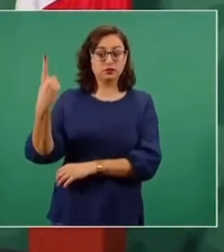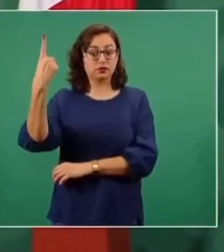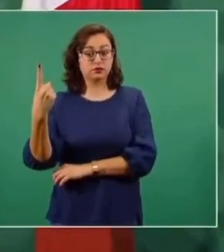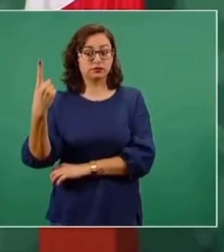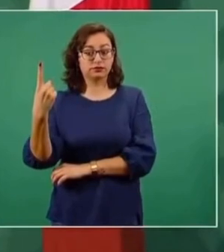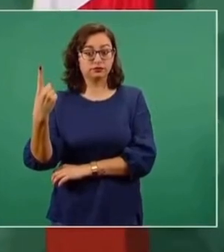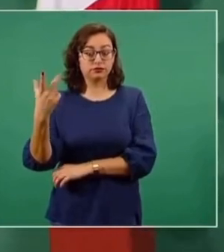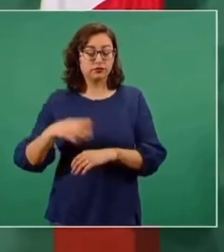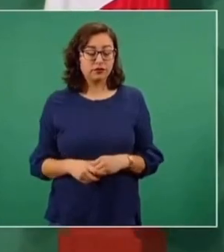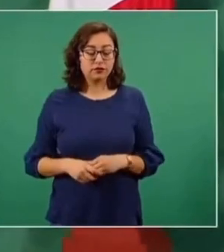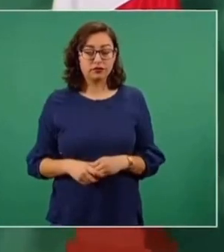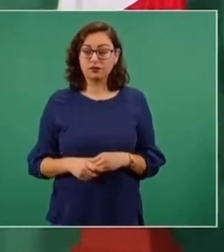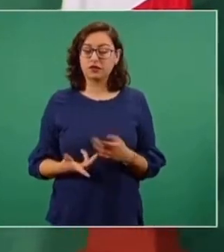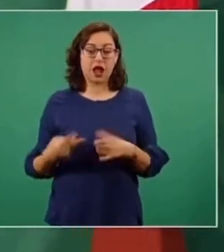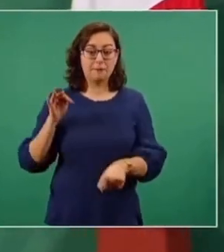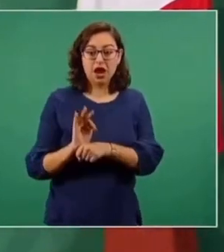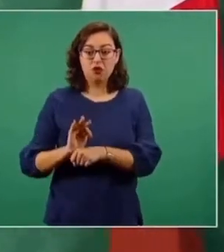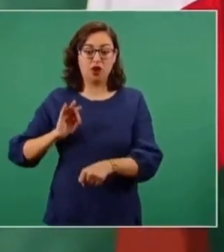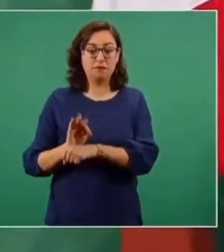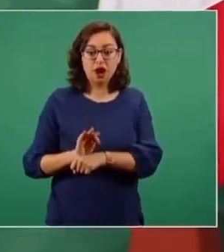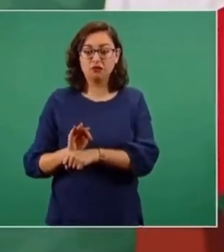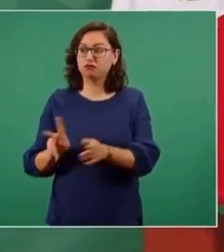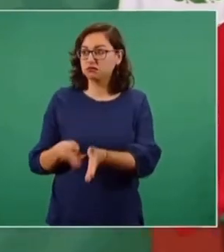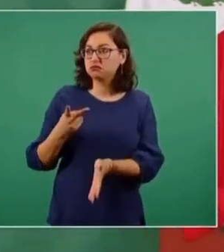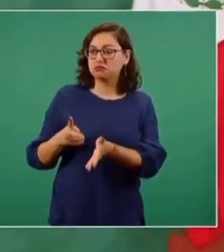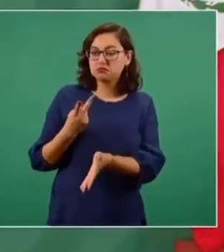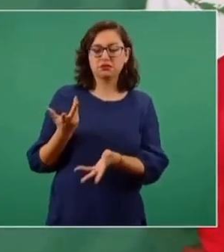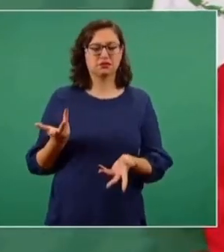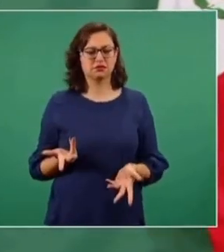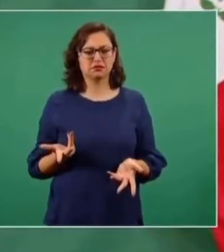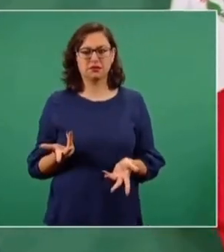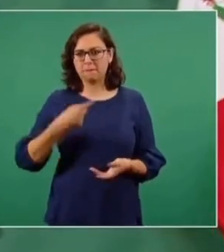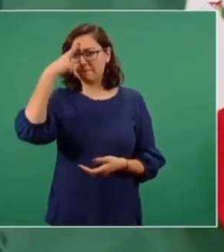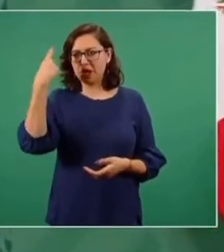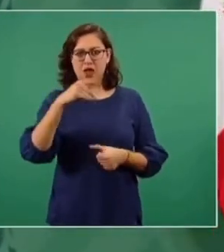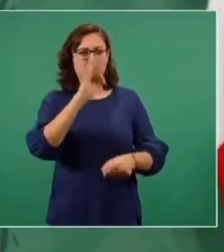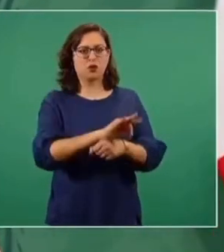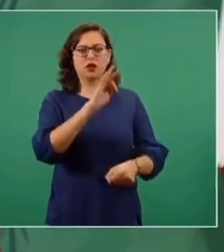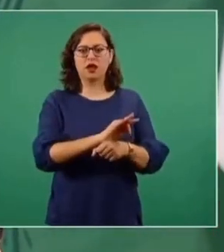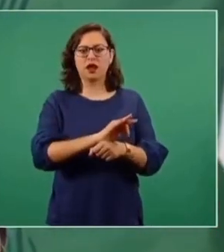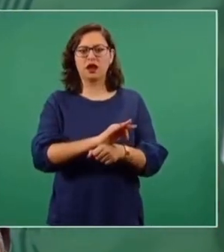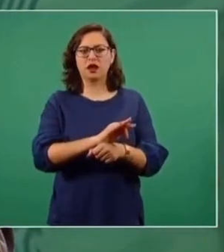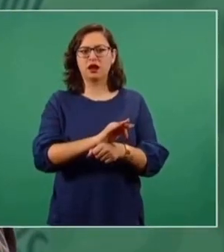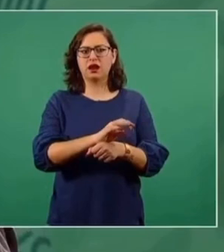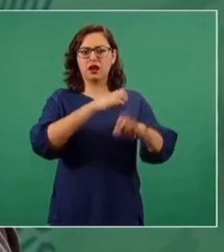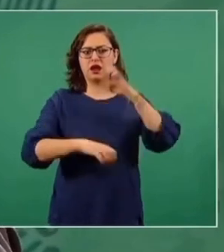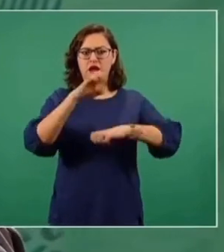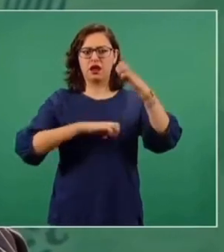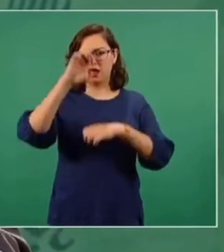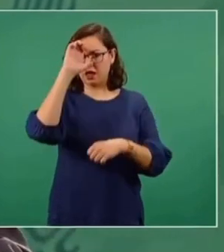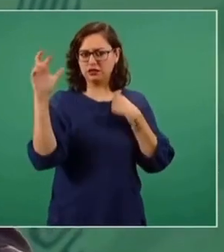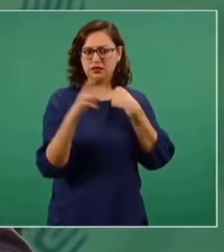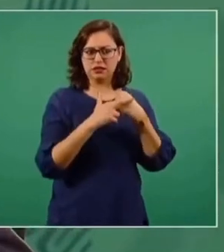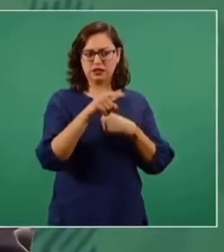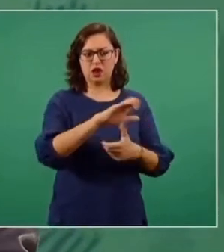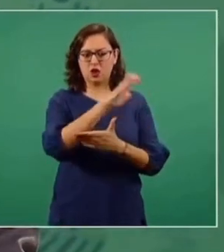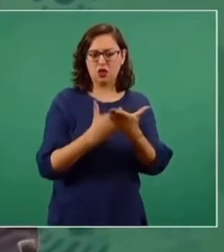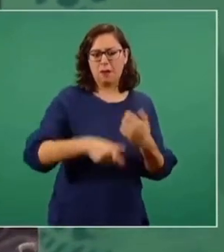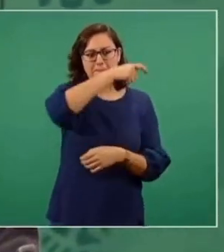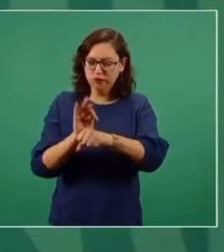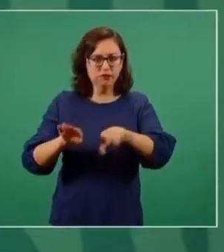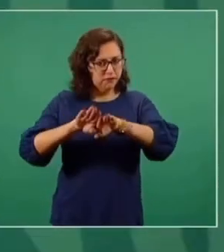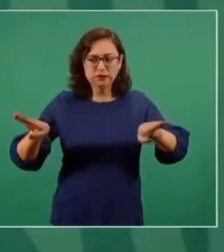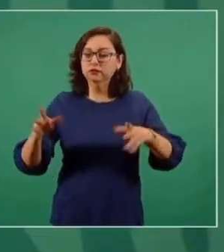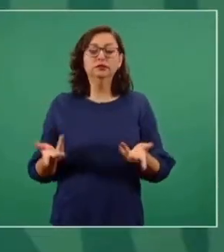otorgan paros a empresas extranjeras que abusaban de contratos